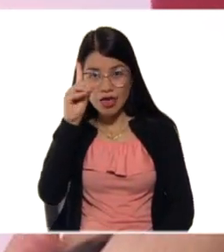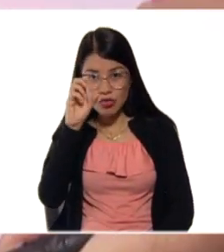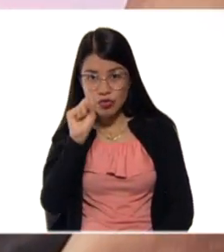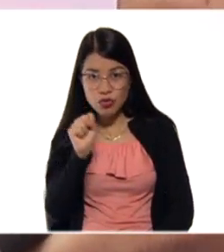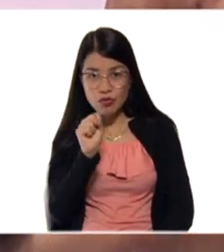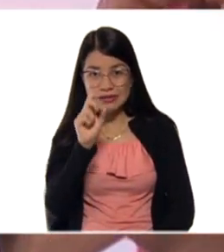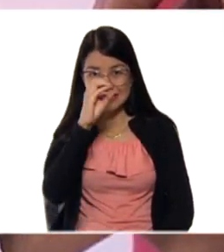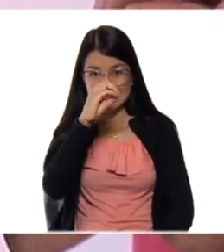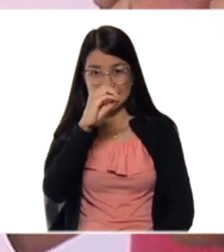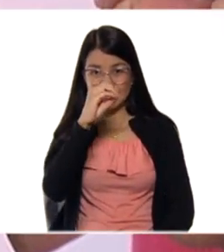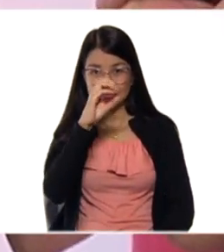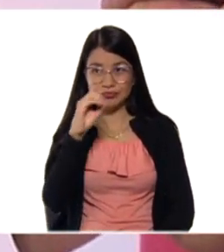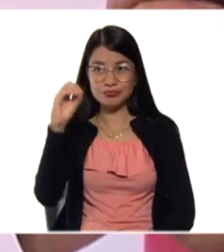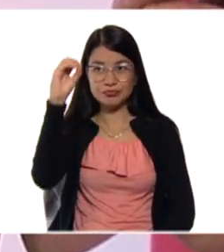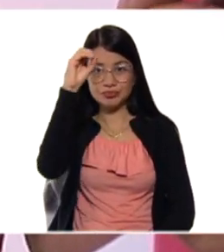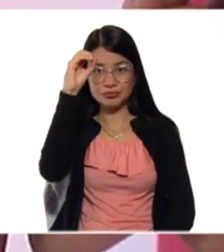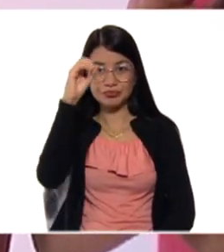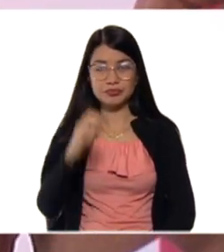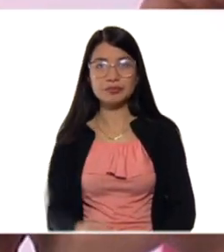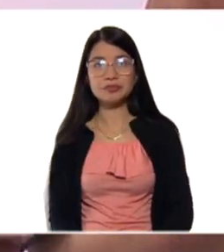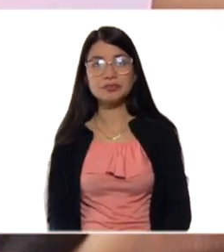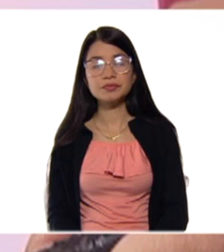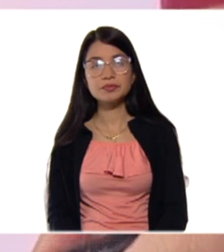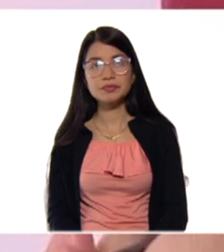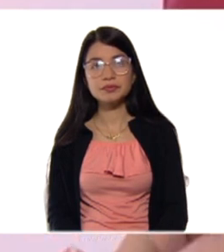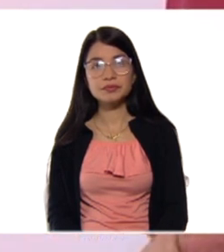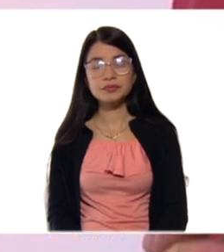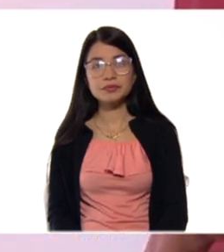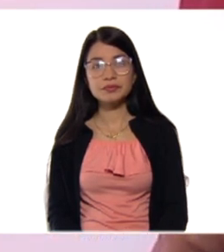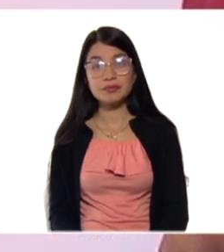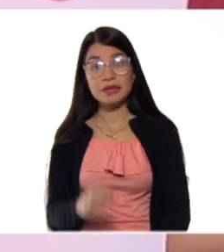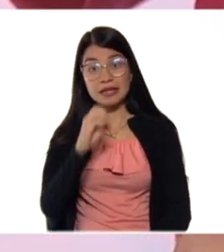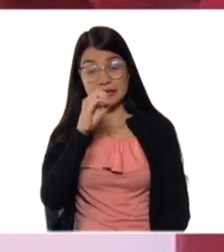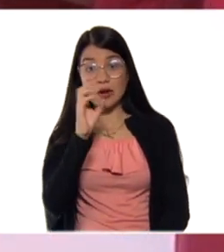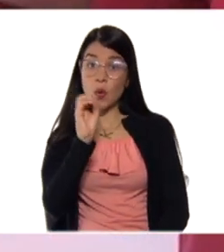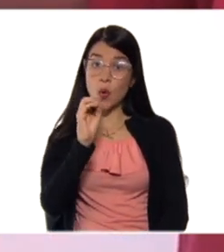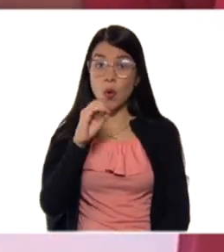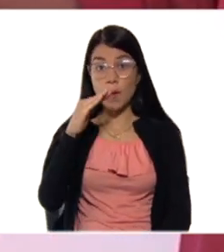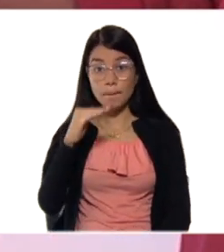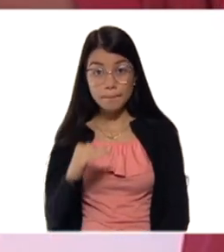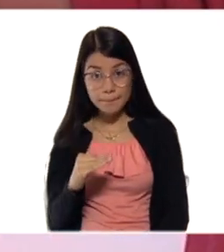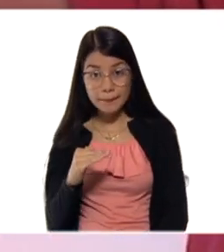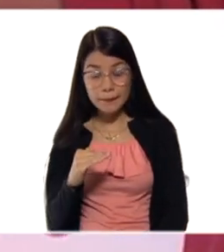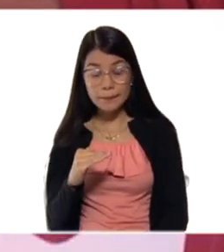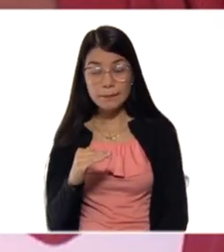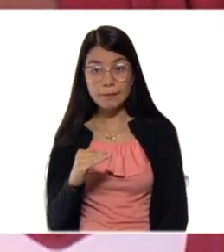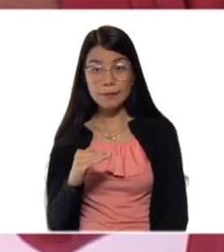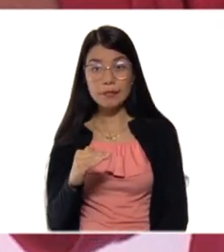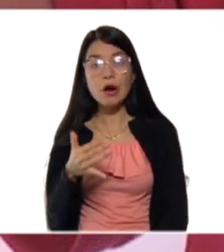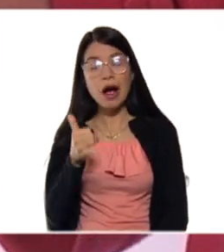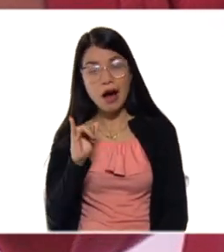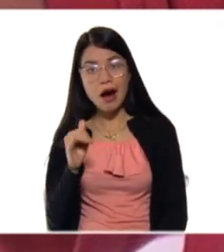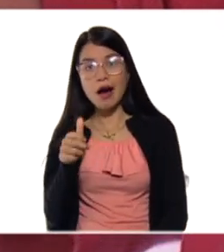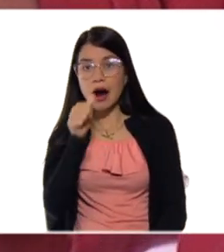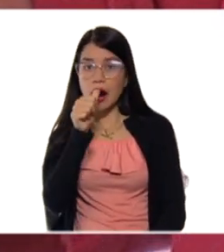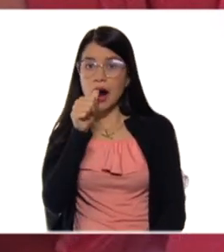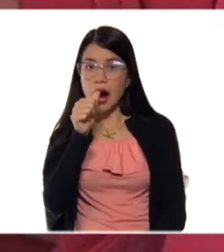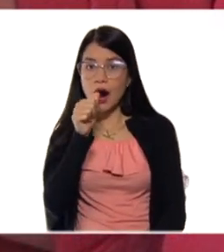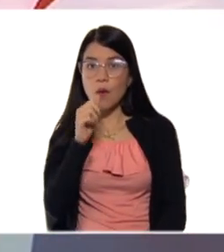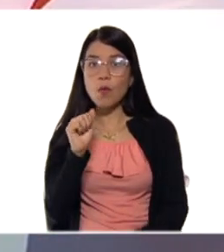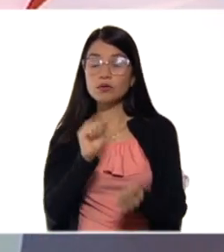Cuando tenemos el agua a 0 grados centígrados o menos, entonces tenemos agua en estado sólido.